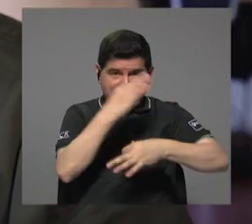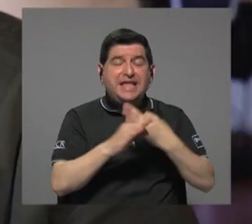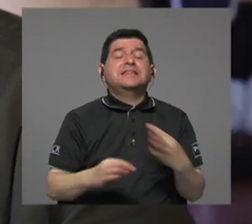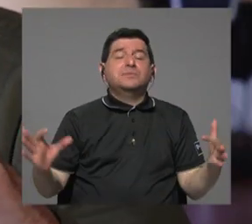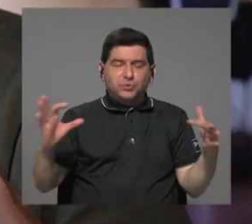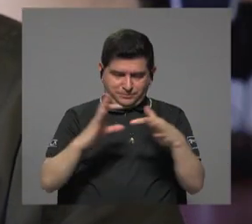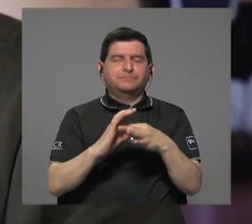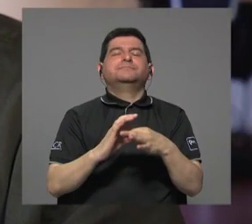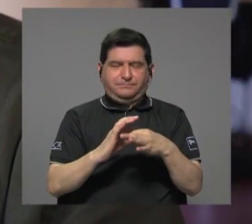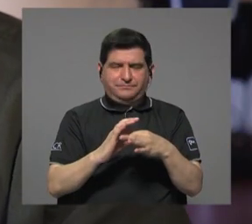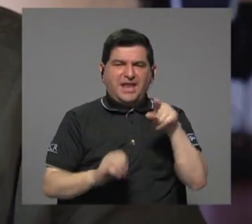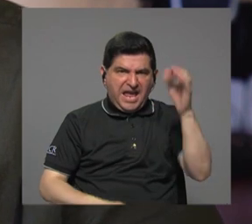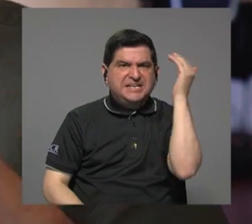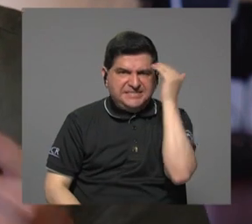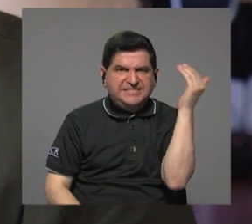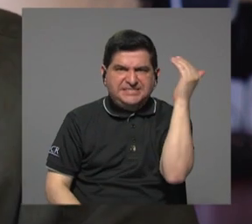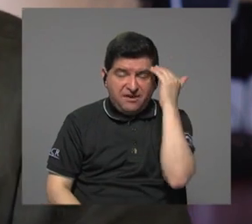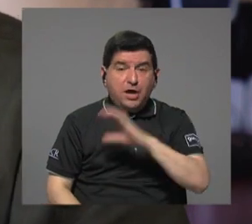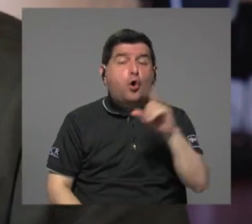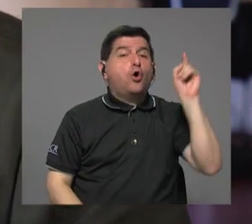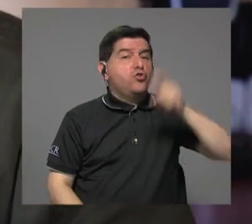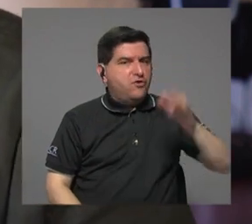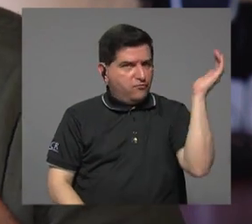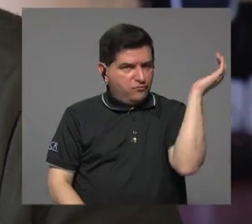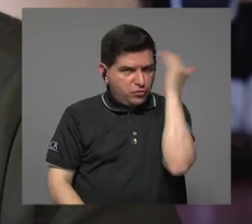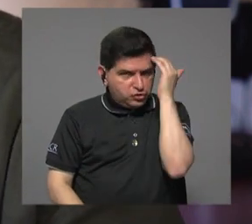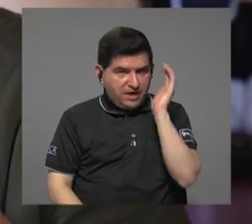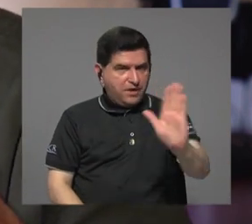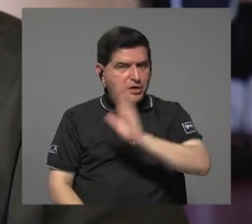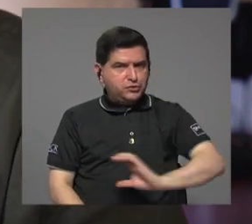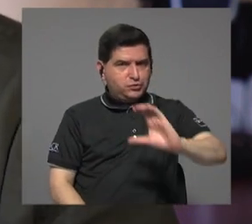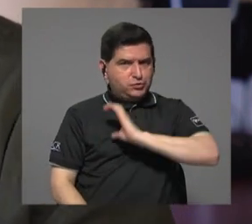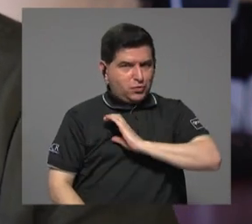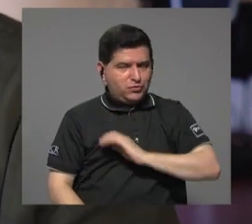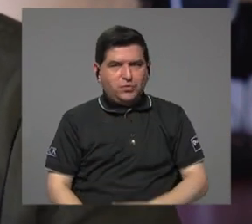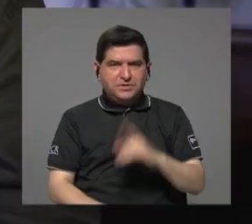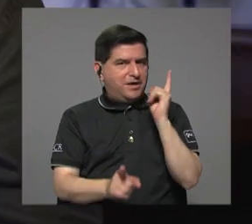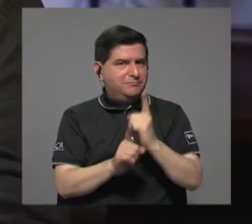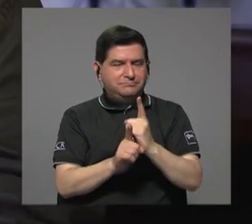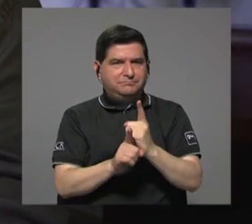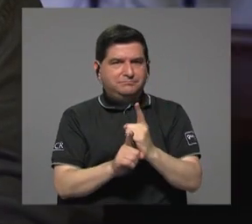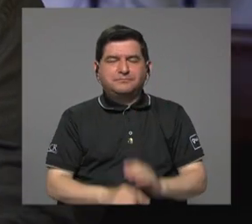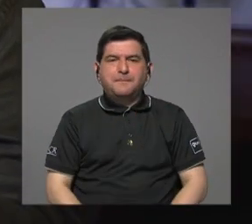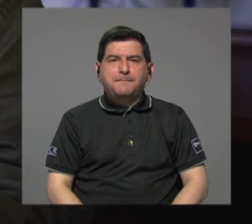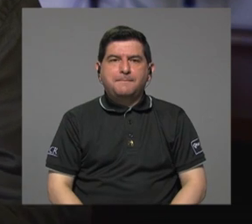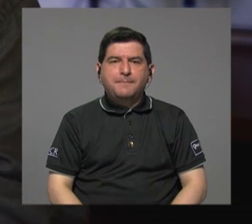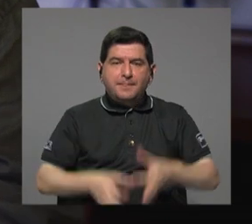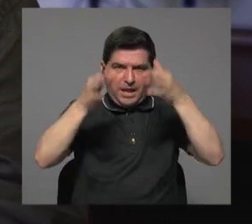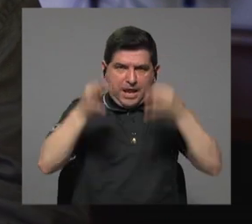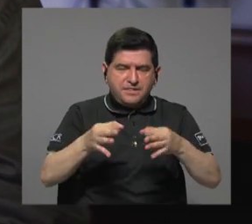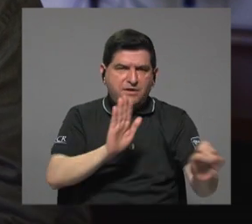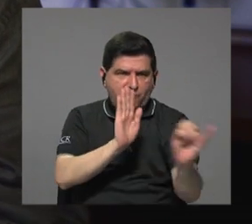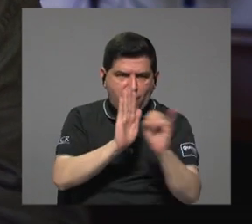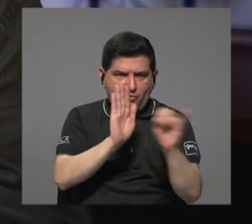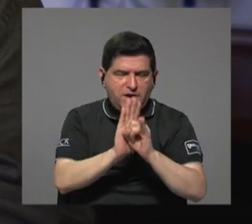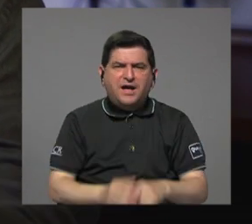sexual y que él sabía o debería haber sabido que su conducta no era bienvenida. El tribunal identificó